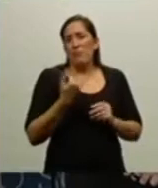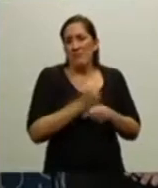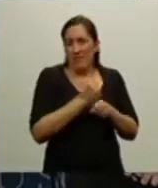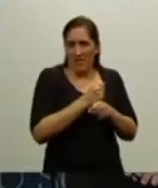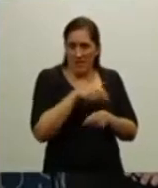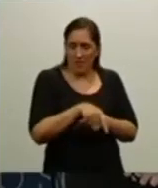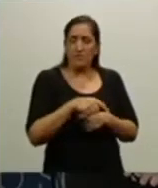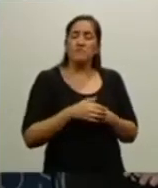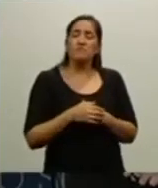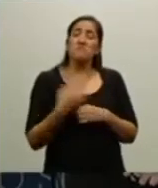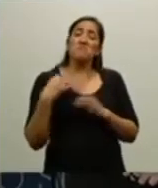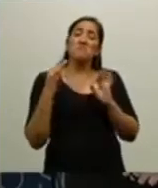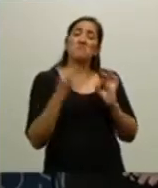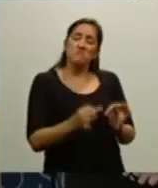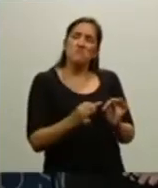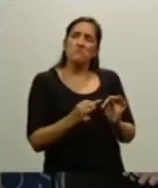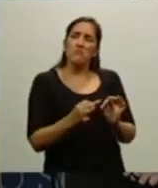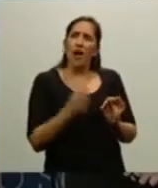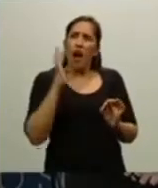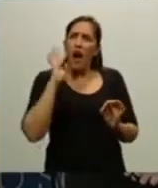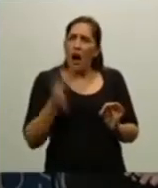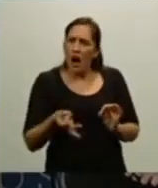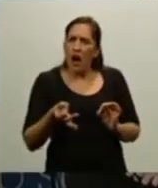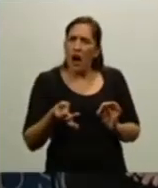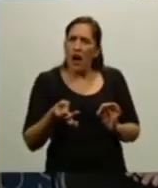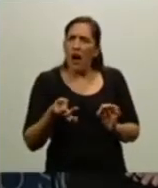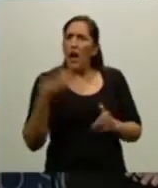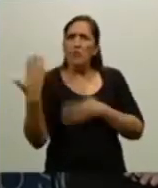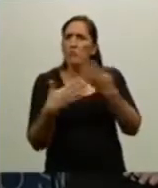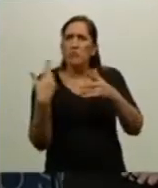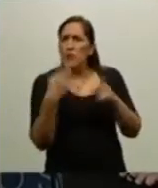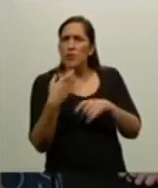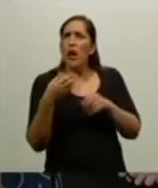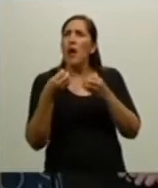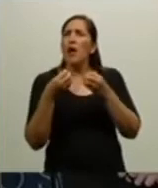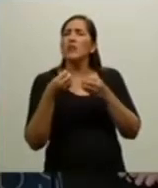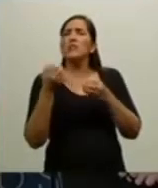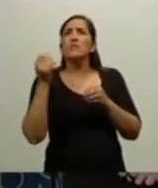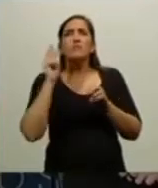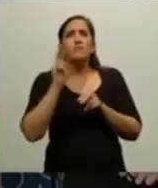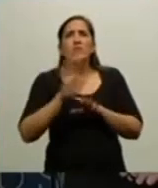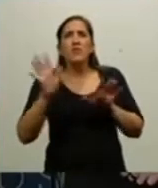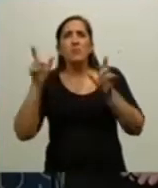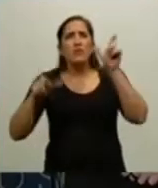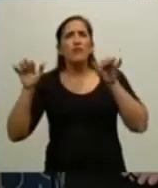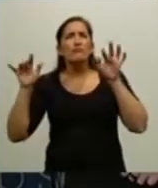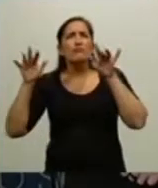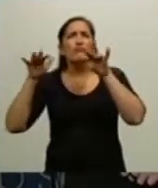Y cuando llegué me enteré lo que había pasado y también me comentan que había comenzado a congregarse gente